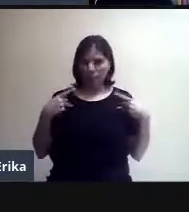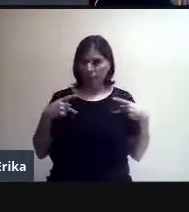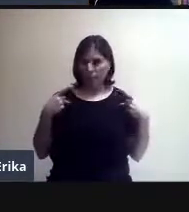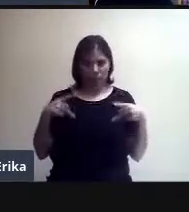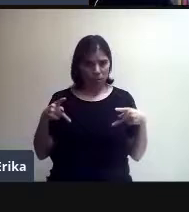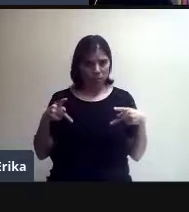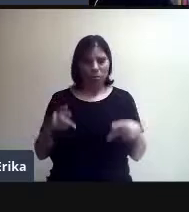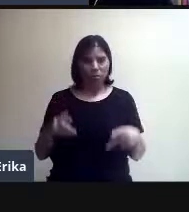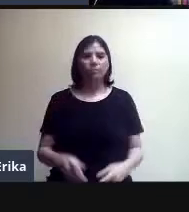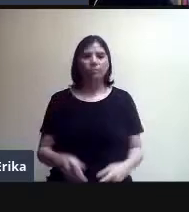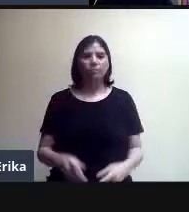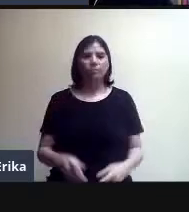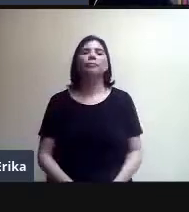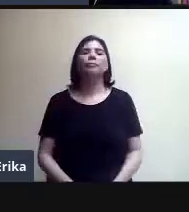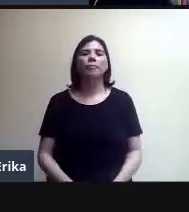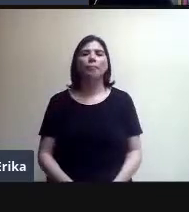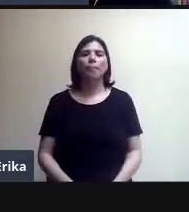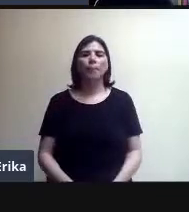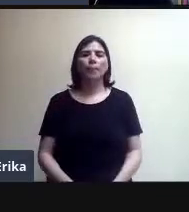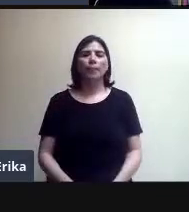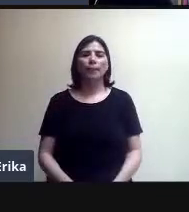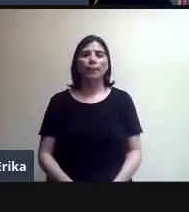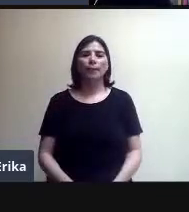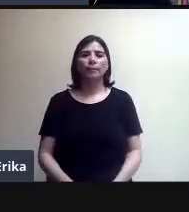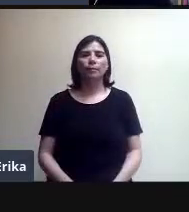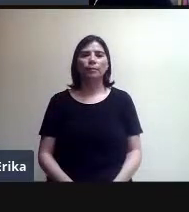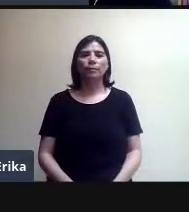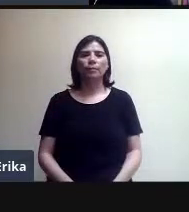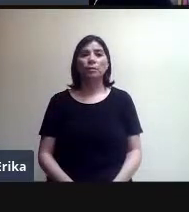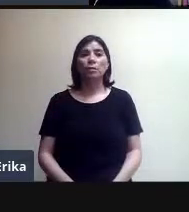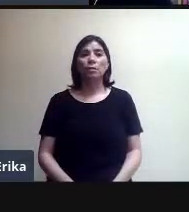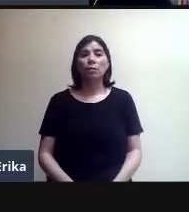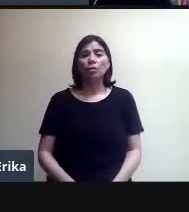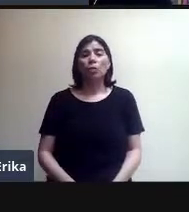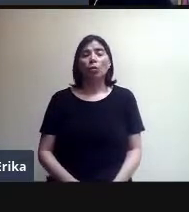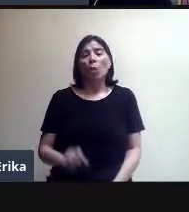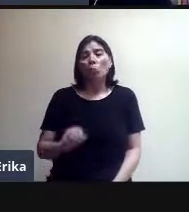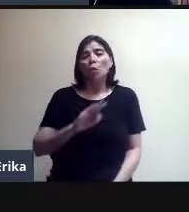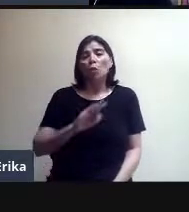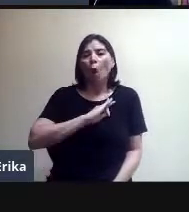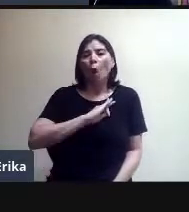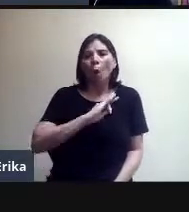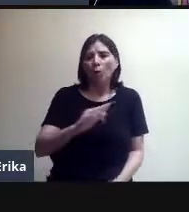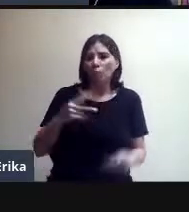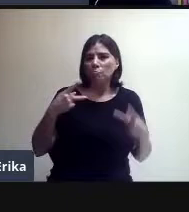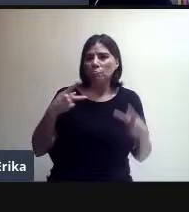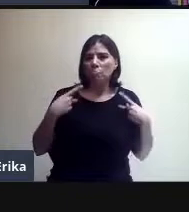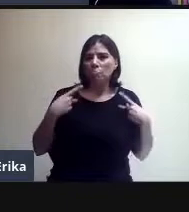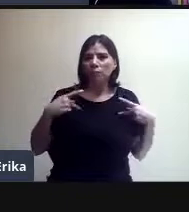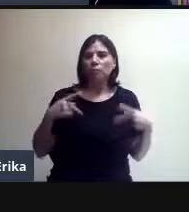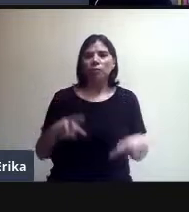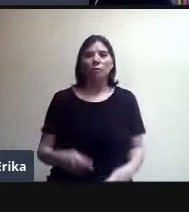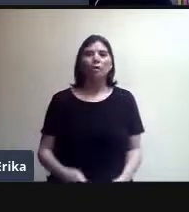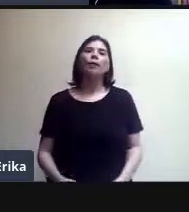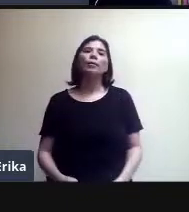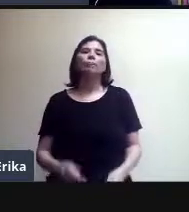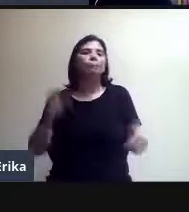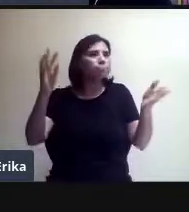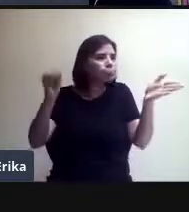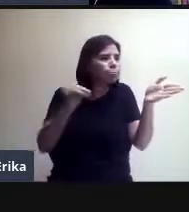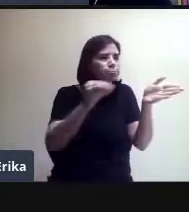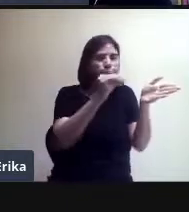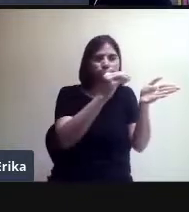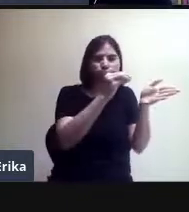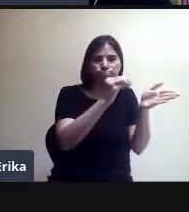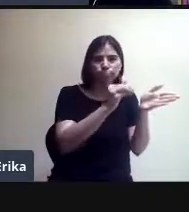en esa reunión. Aquí fijamos a un participante. Siempre queremos estar viendo a ese participante. Entonces